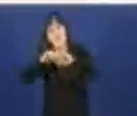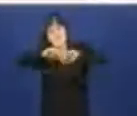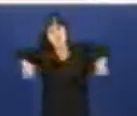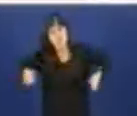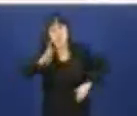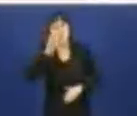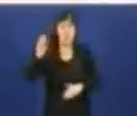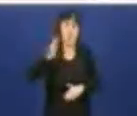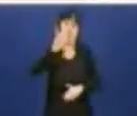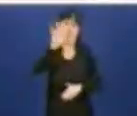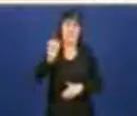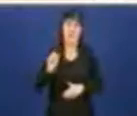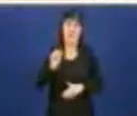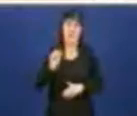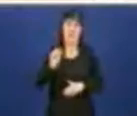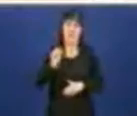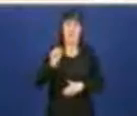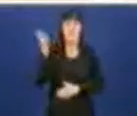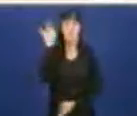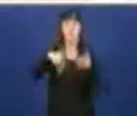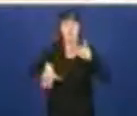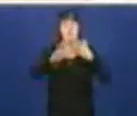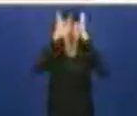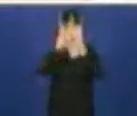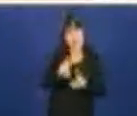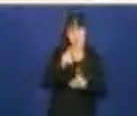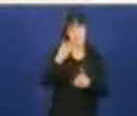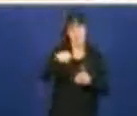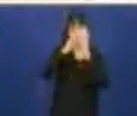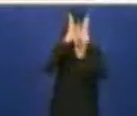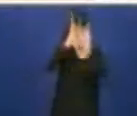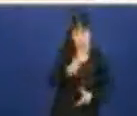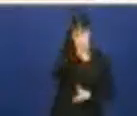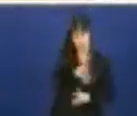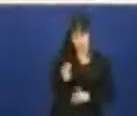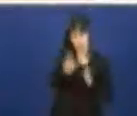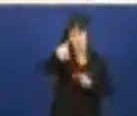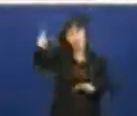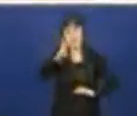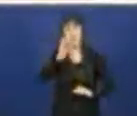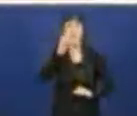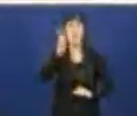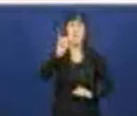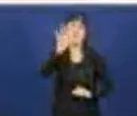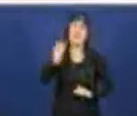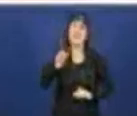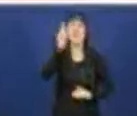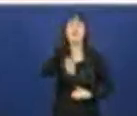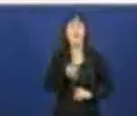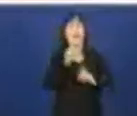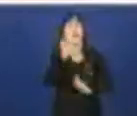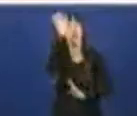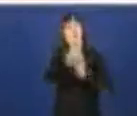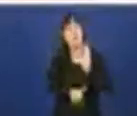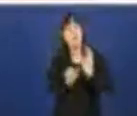manipulación dos datos, excluendo o cómputo a POVISA, non exixen que dean os datos da espera en probas e consultas e